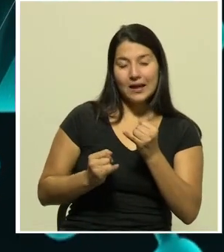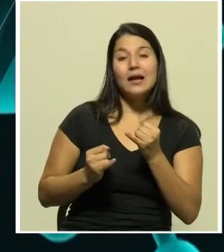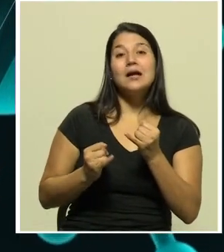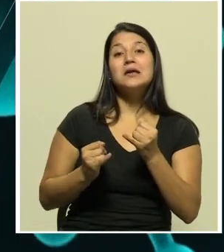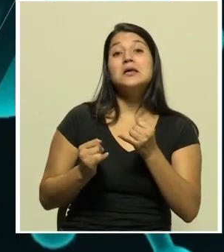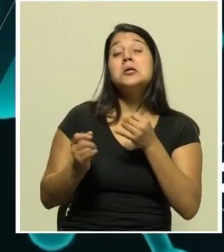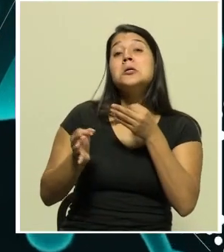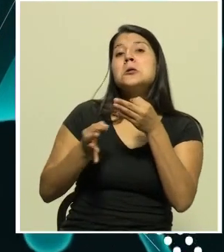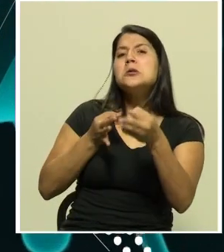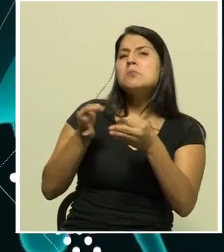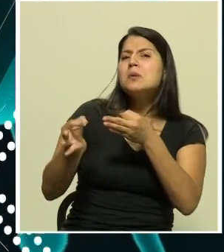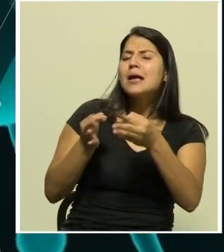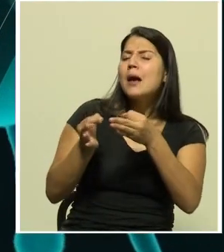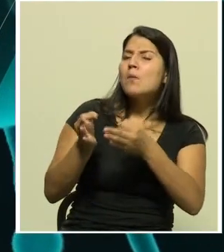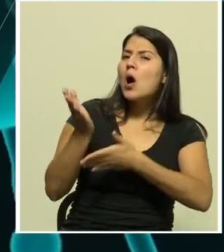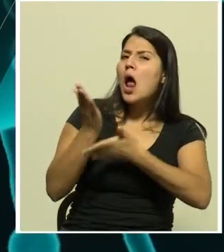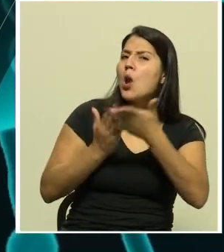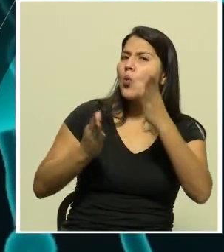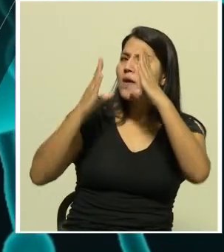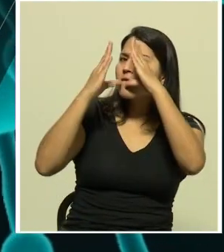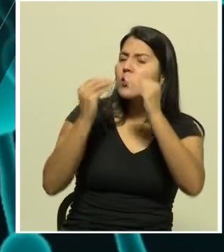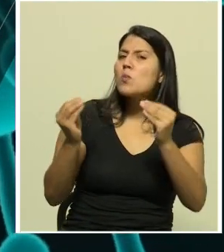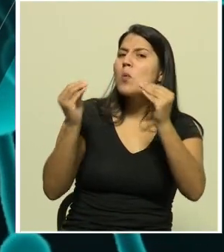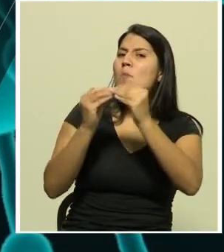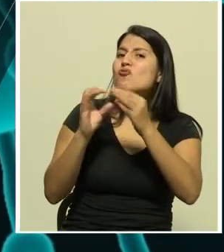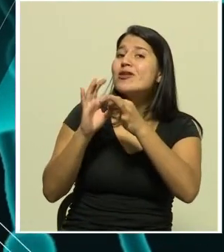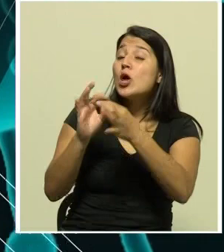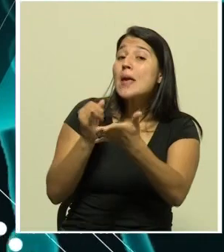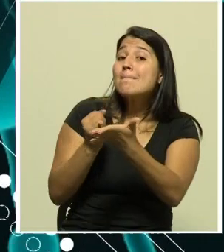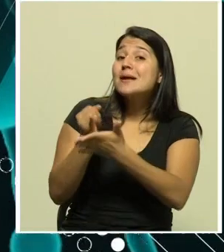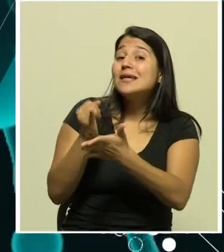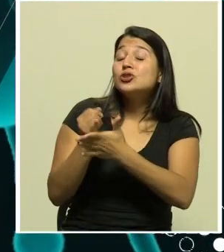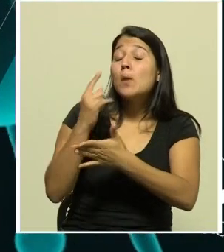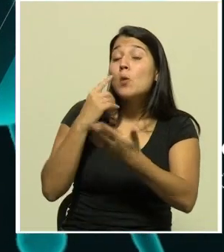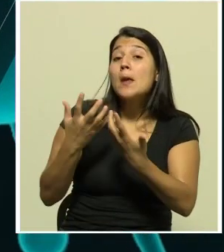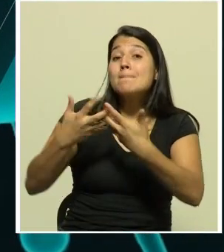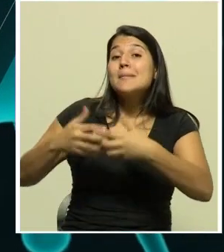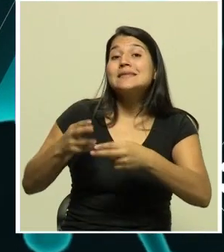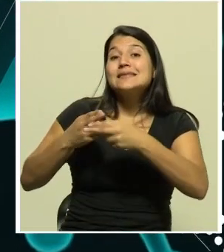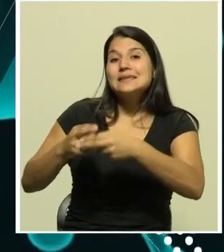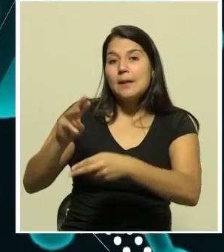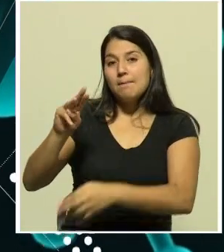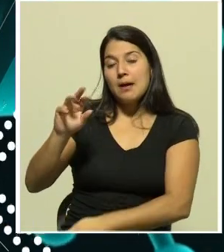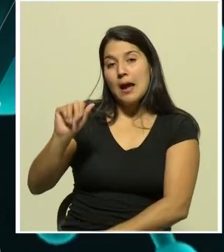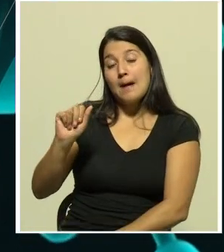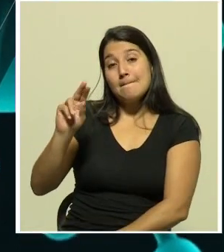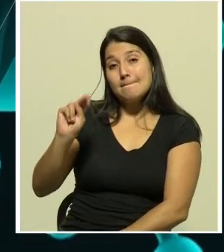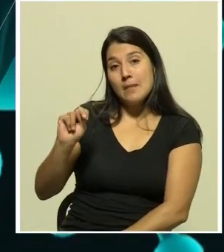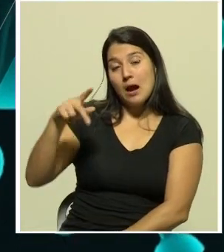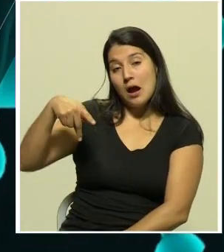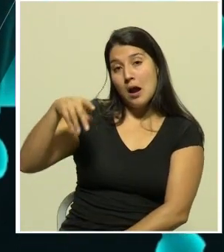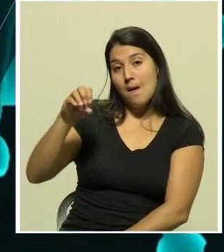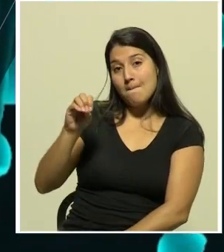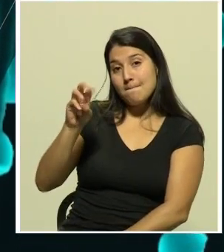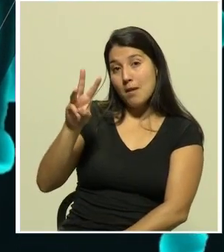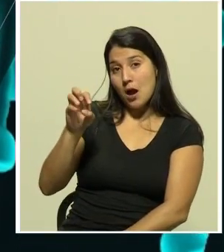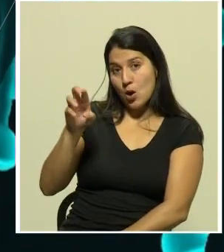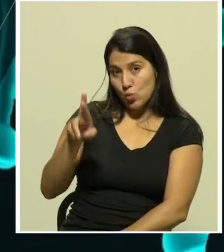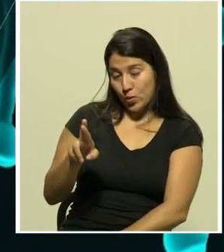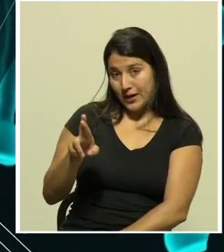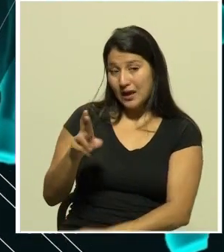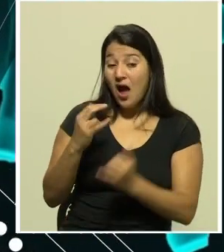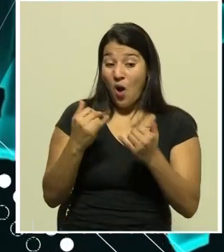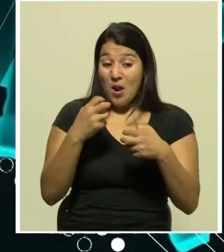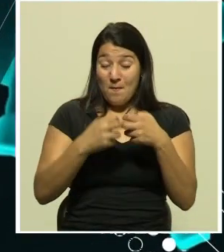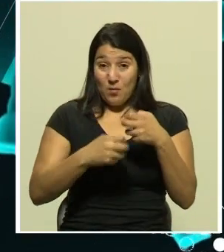algunos otros datos de este estudio de Manpower, y es que el reporte identificó además que pese a la crisis, un 68